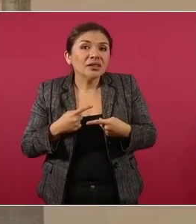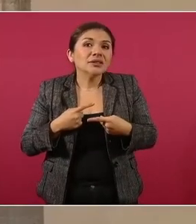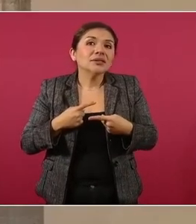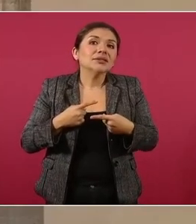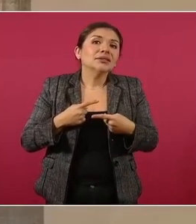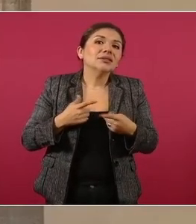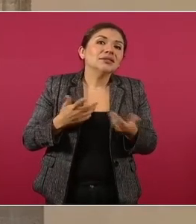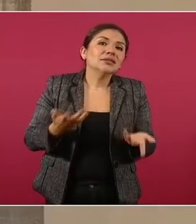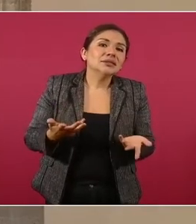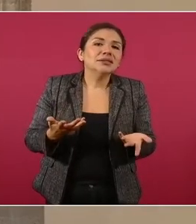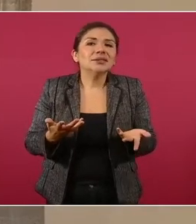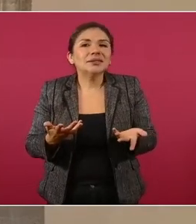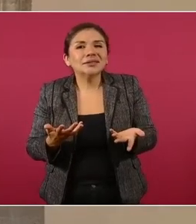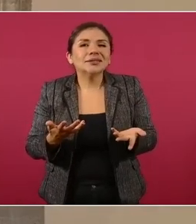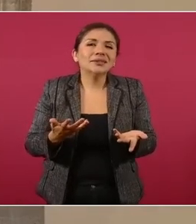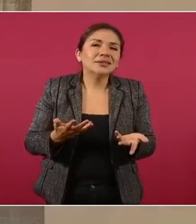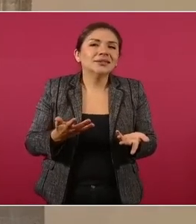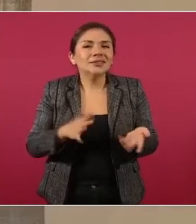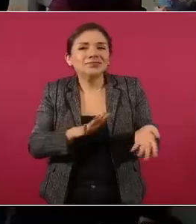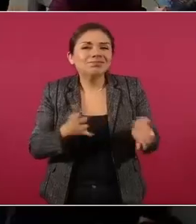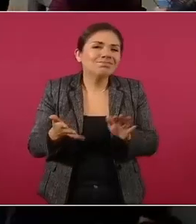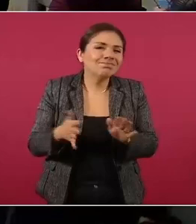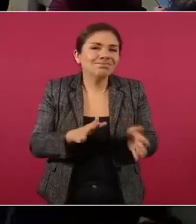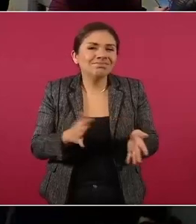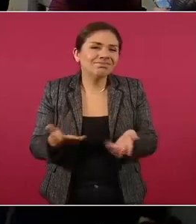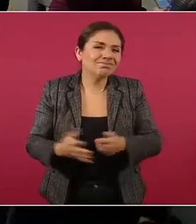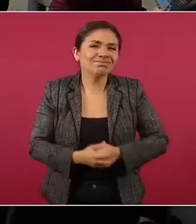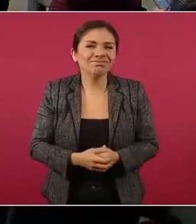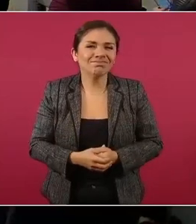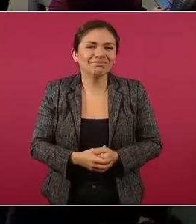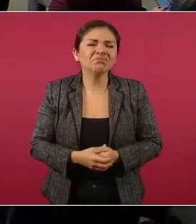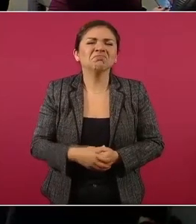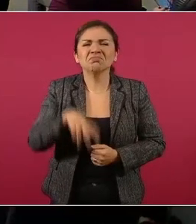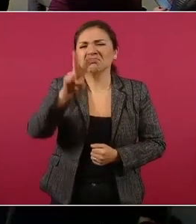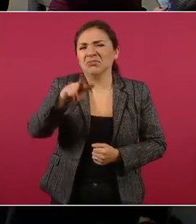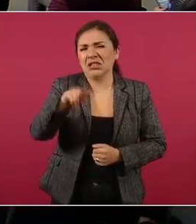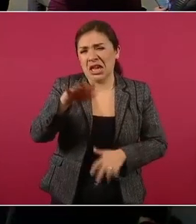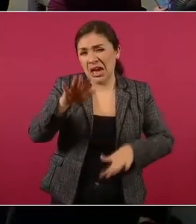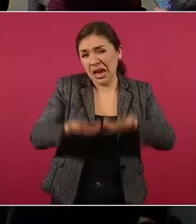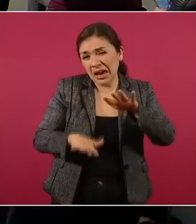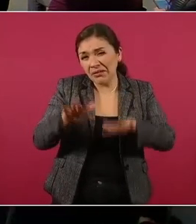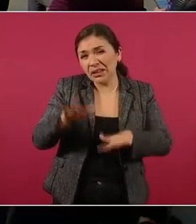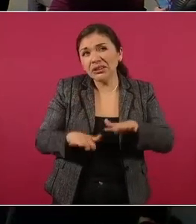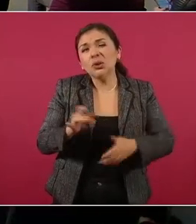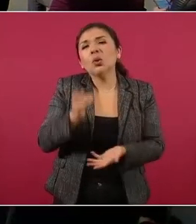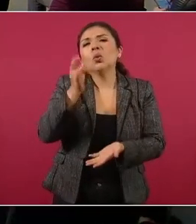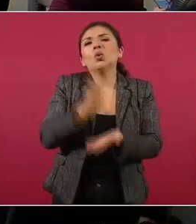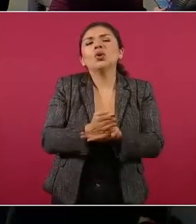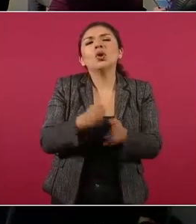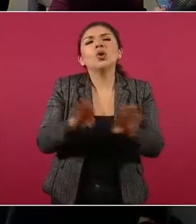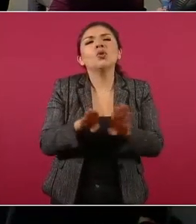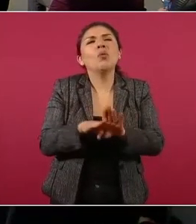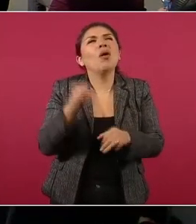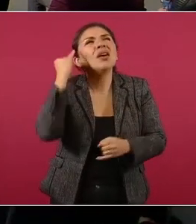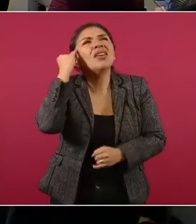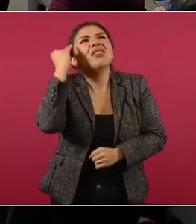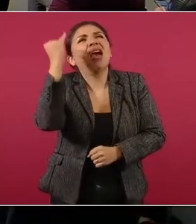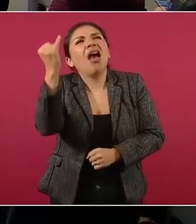esa es relativa y muchas veces es sólo abyección,